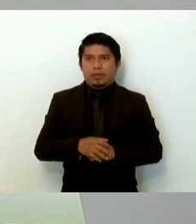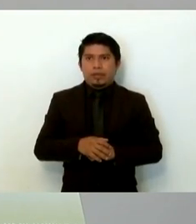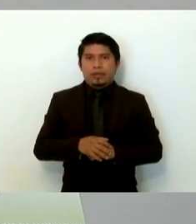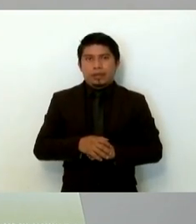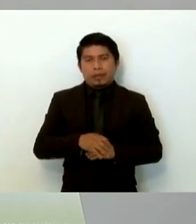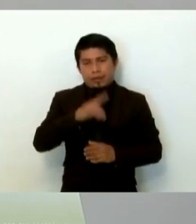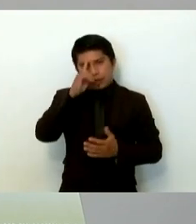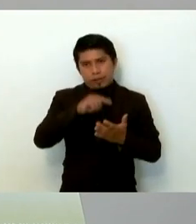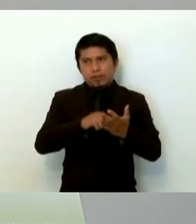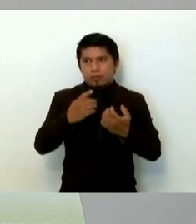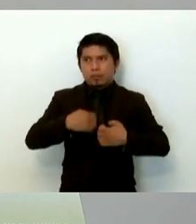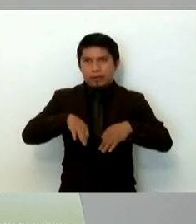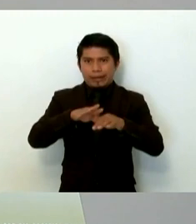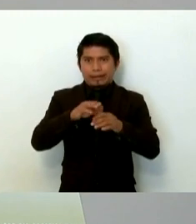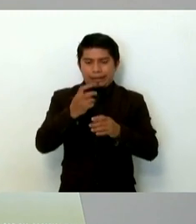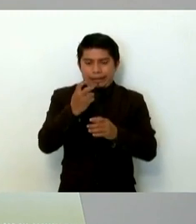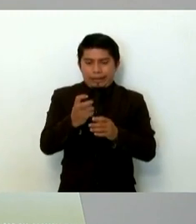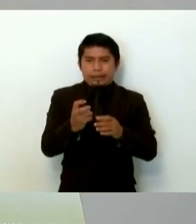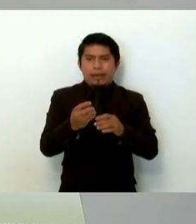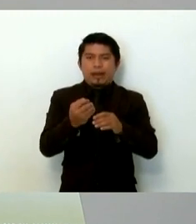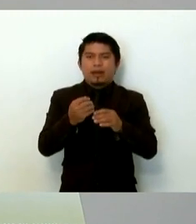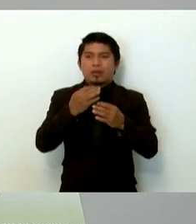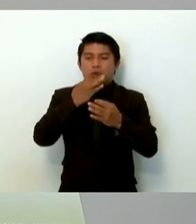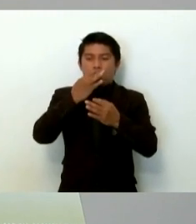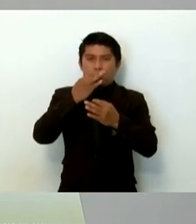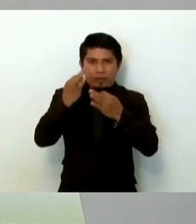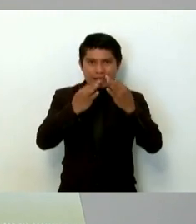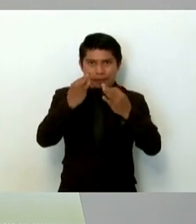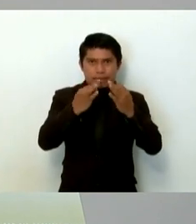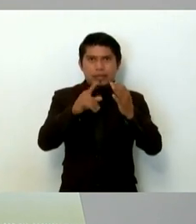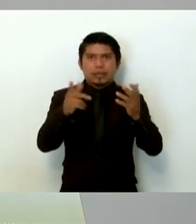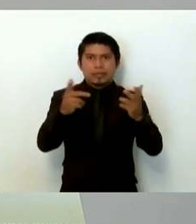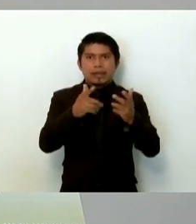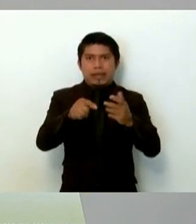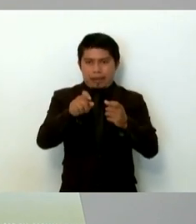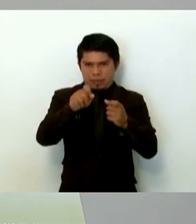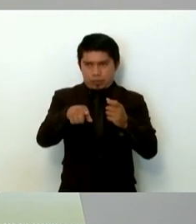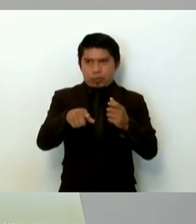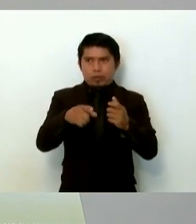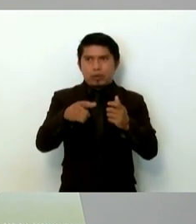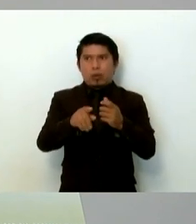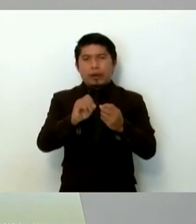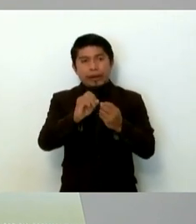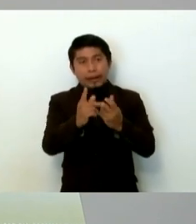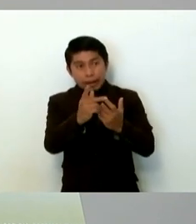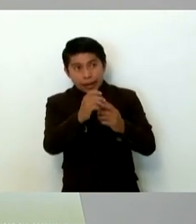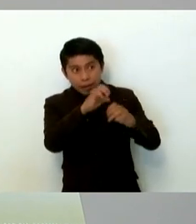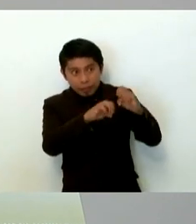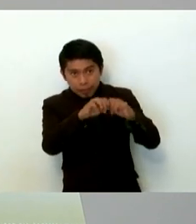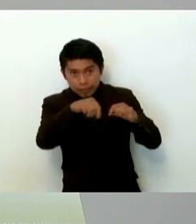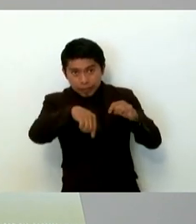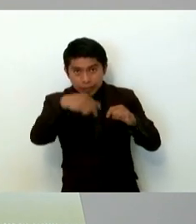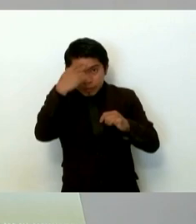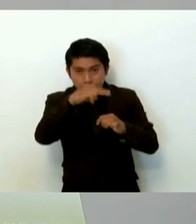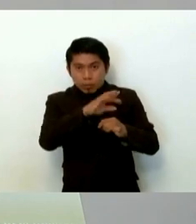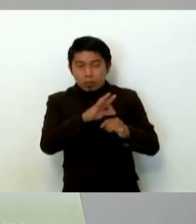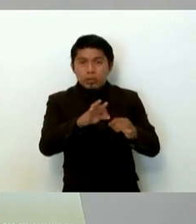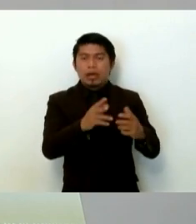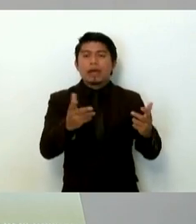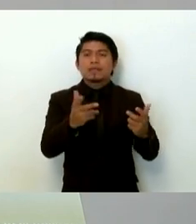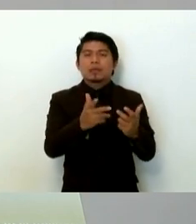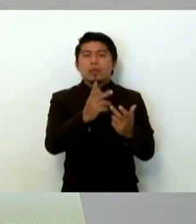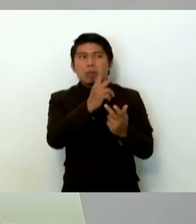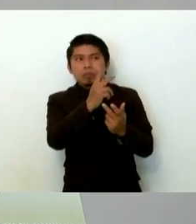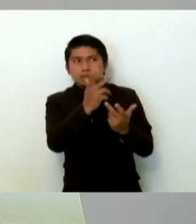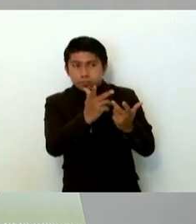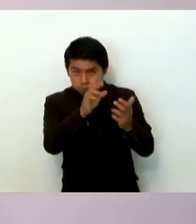creo que sería muy importante que quien hizo esa nota hiciera una rectificación de lo mismo o lo consulte con la empresa aquí en México. De